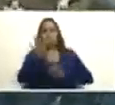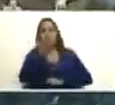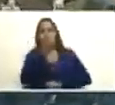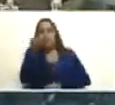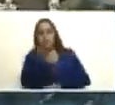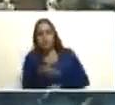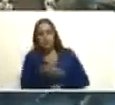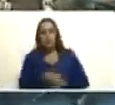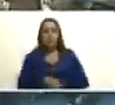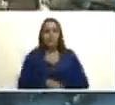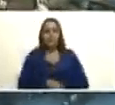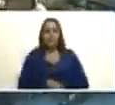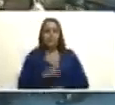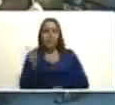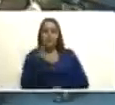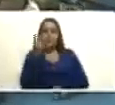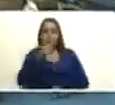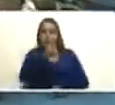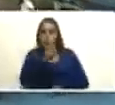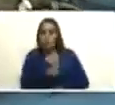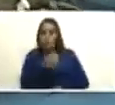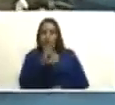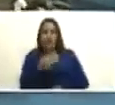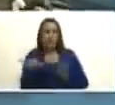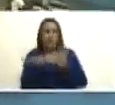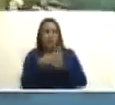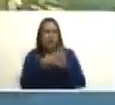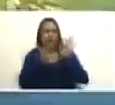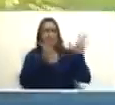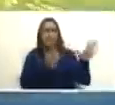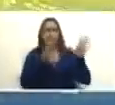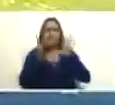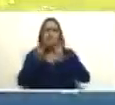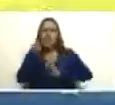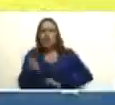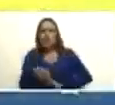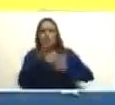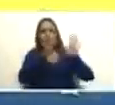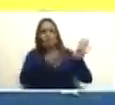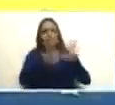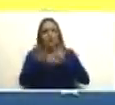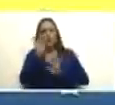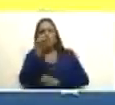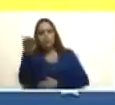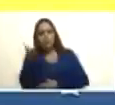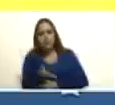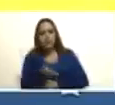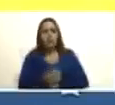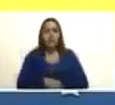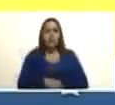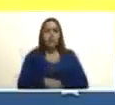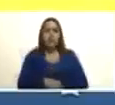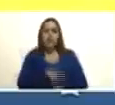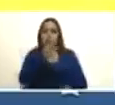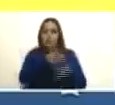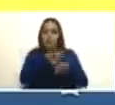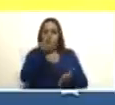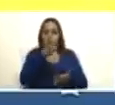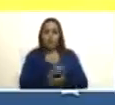la segunda pregunta que tuvo casi 97.99% de aprobación